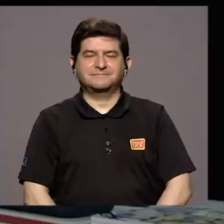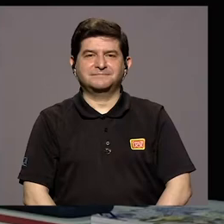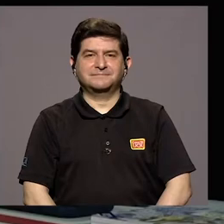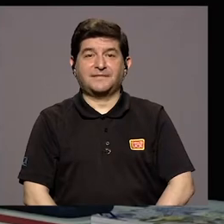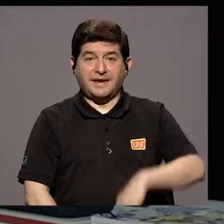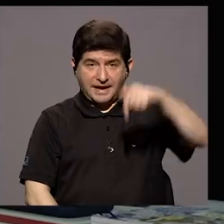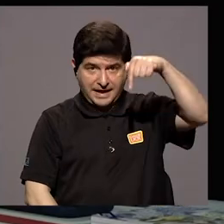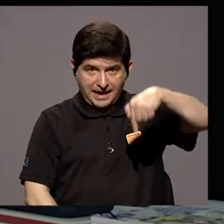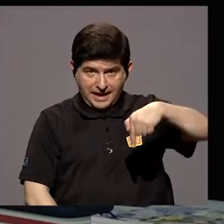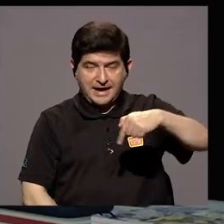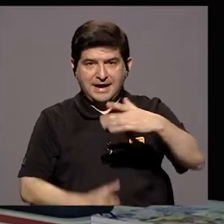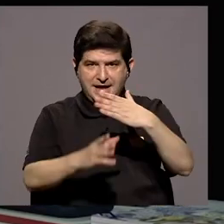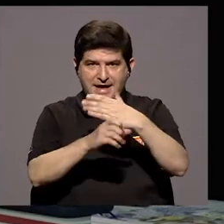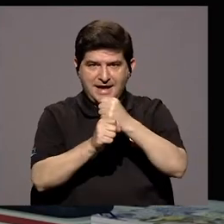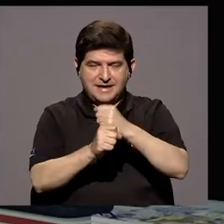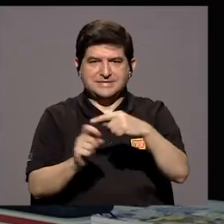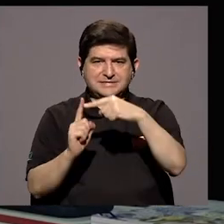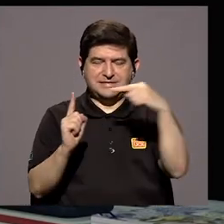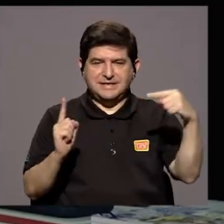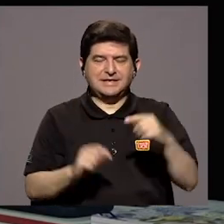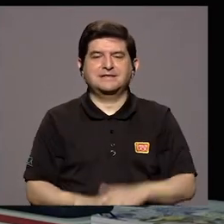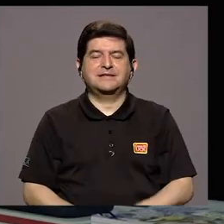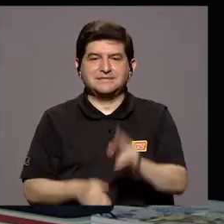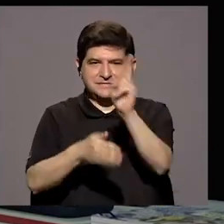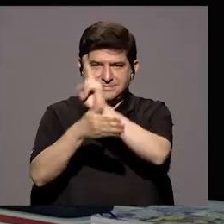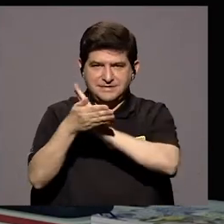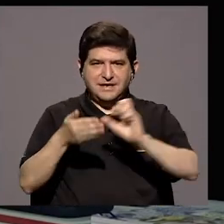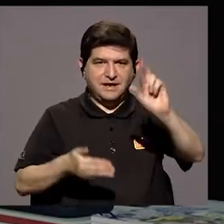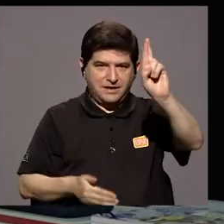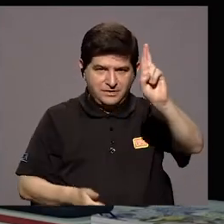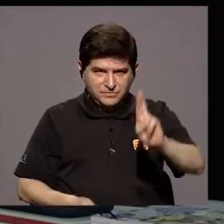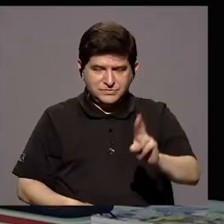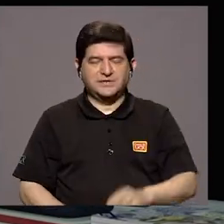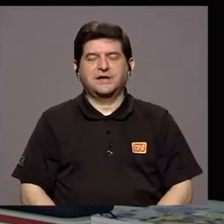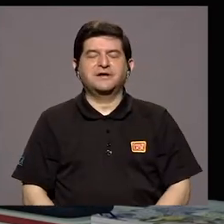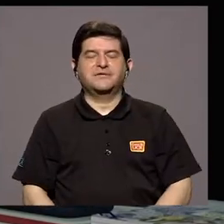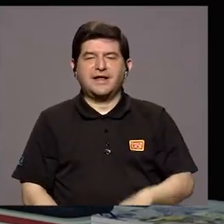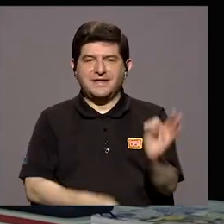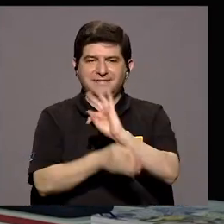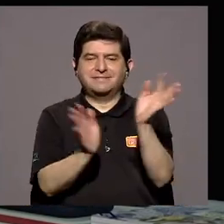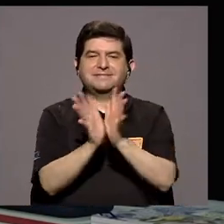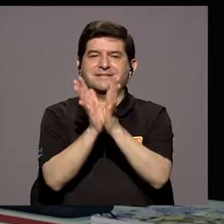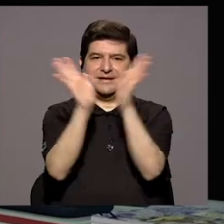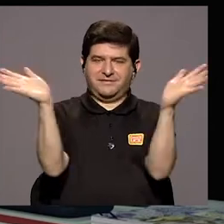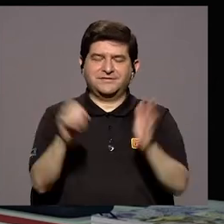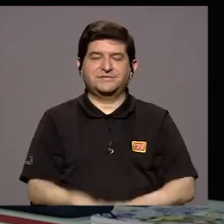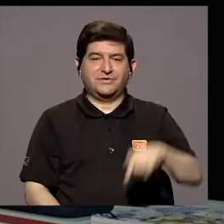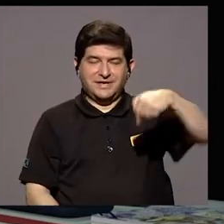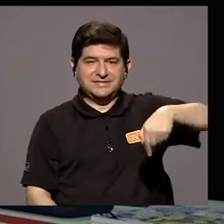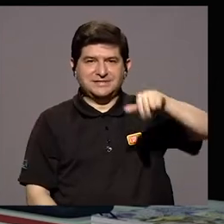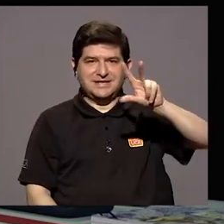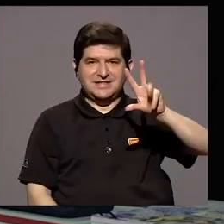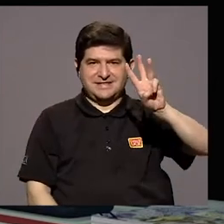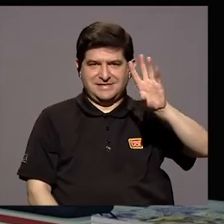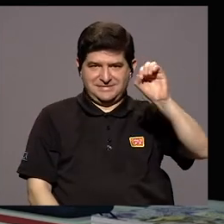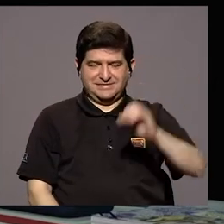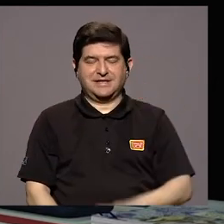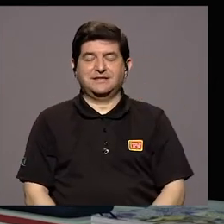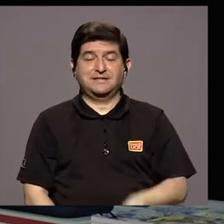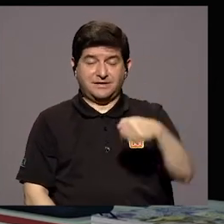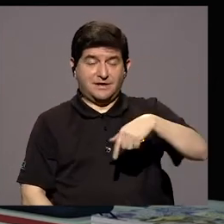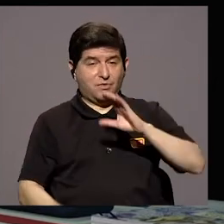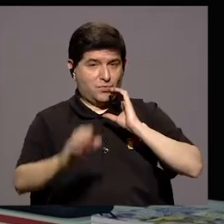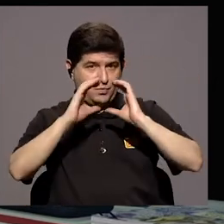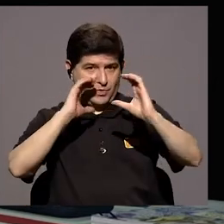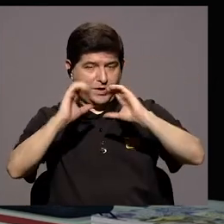Hacemos para ustedes desde la casa de don Rodrigo Facio Televisión Pública Este es 360 y tengo una